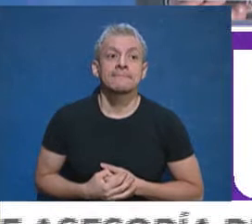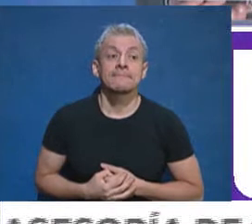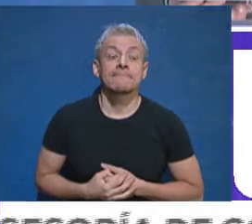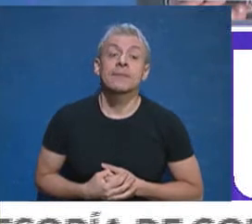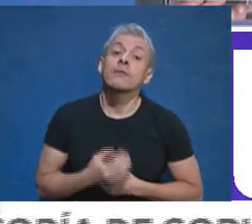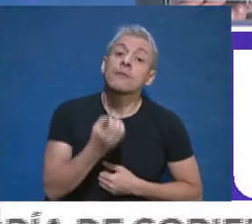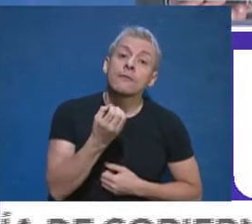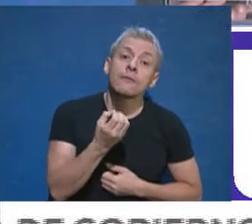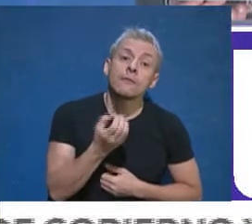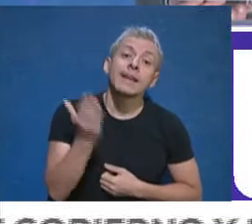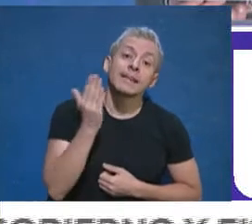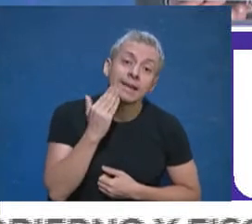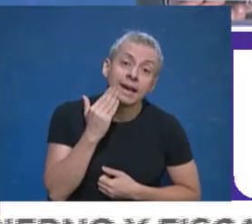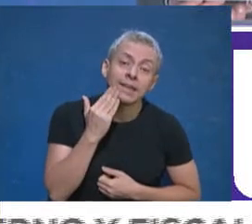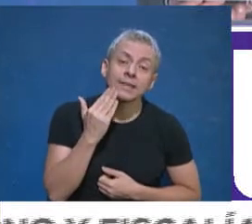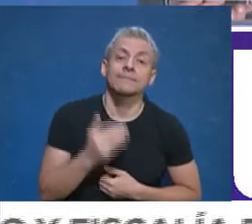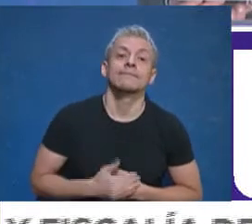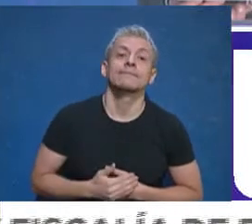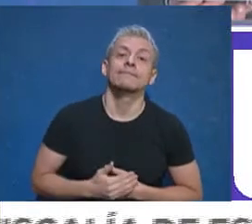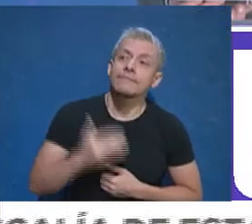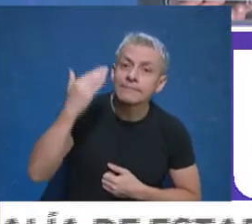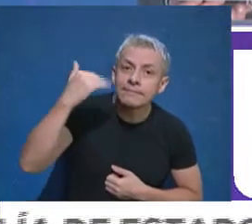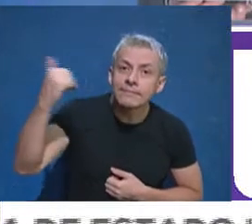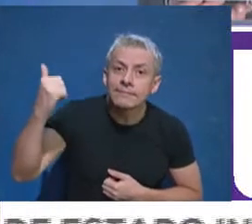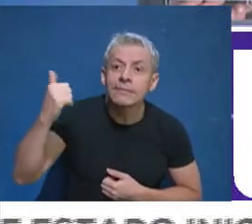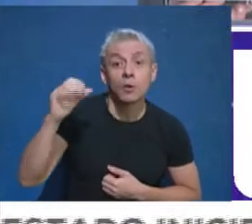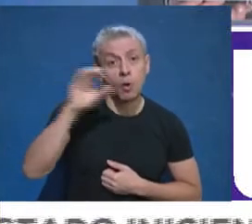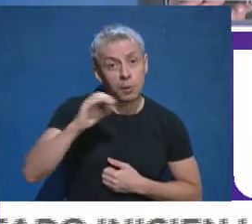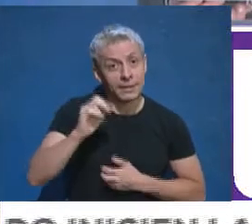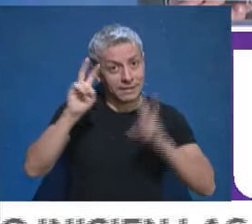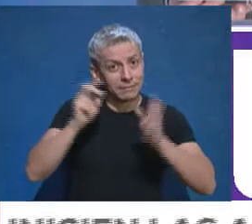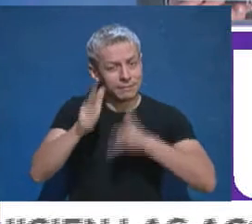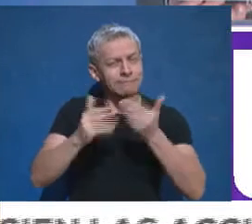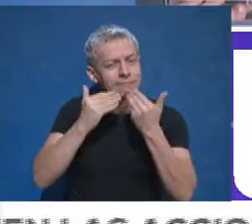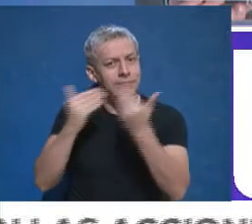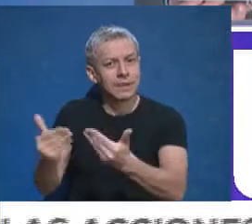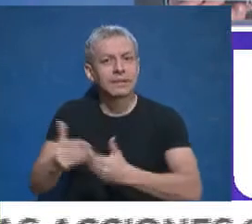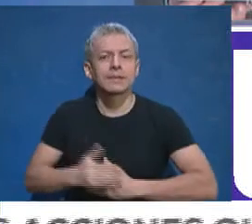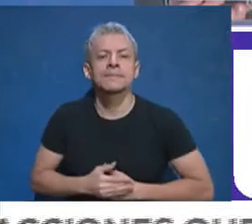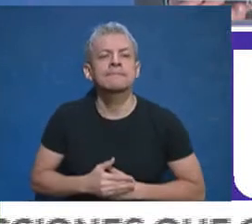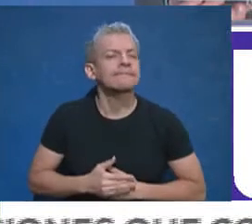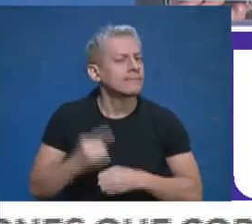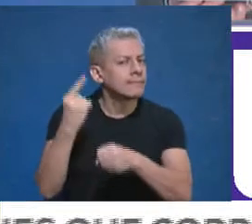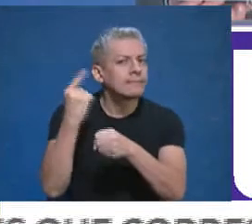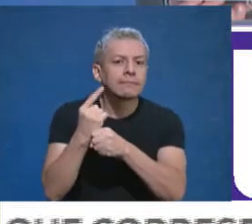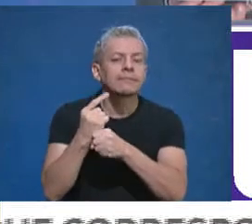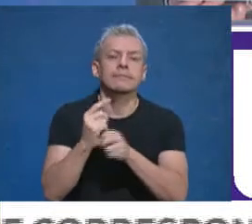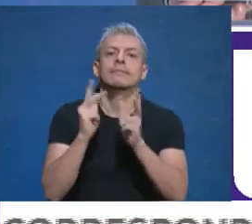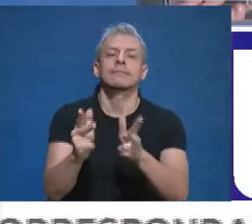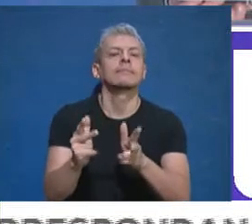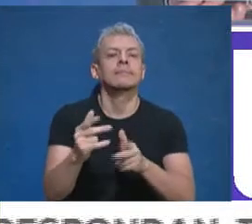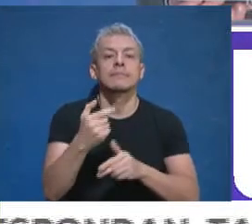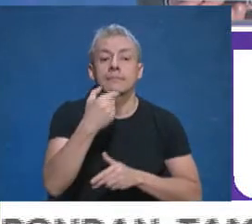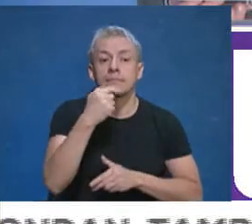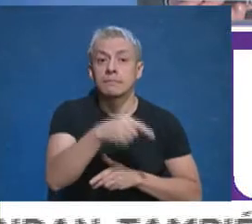Buenas tardes, le agradezco mucho esta oportunidad de poder hablar de este tema. En primer lugar, Mendoza tiene una